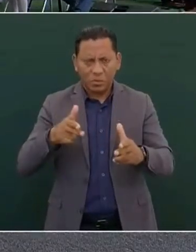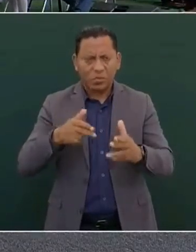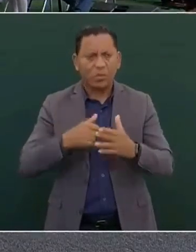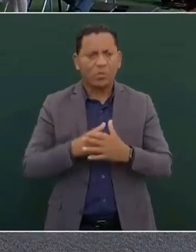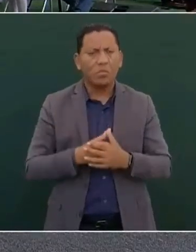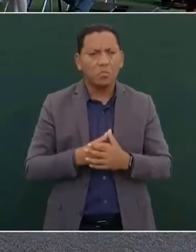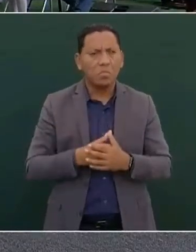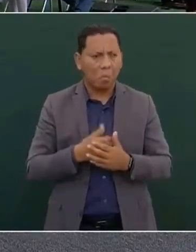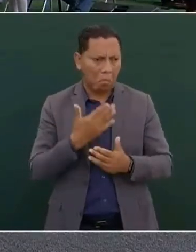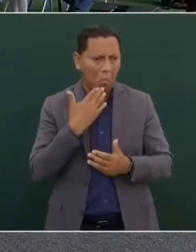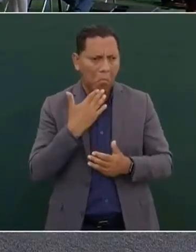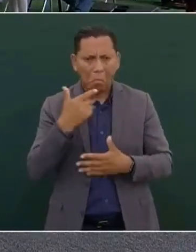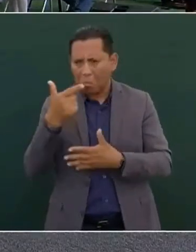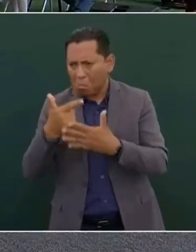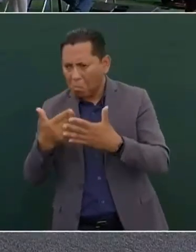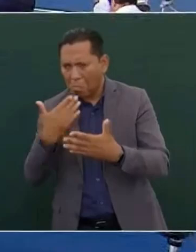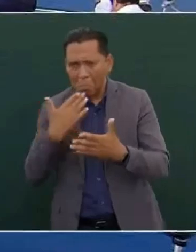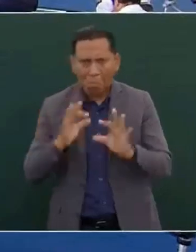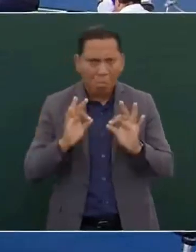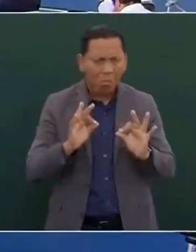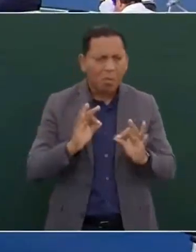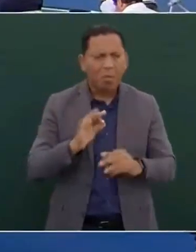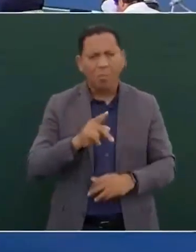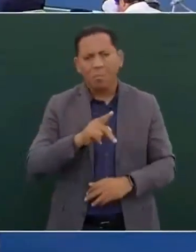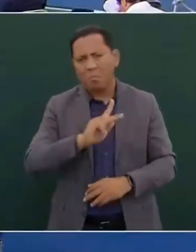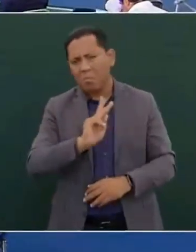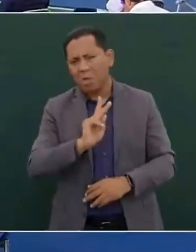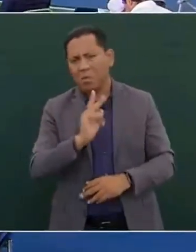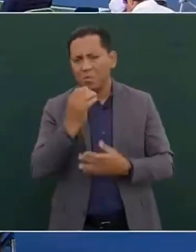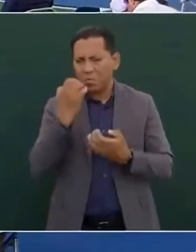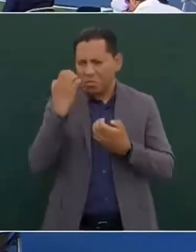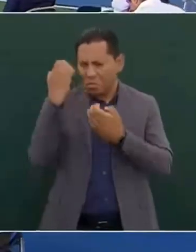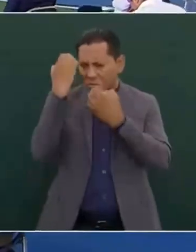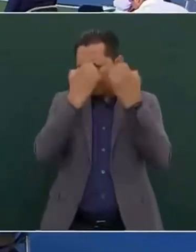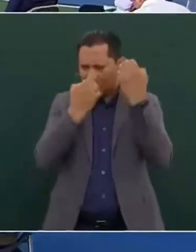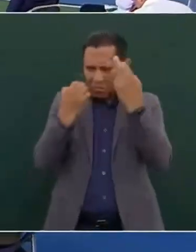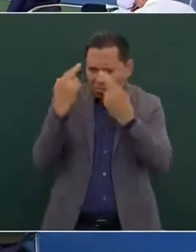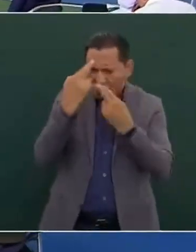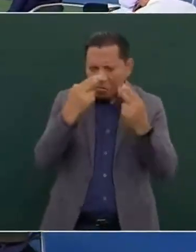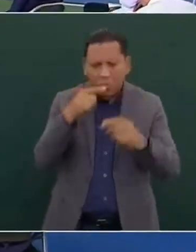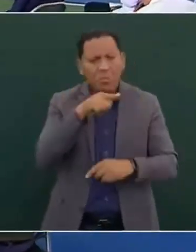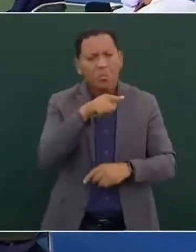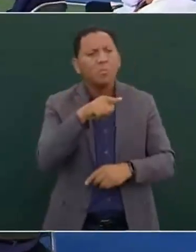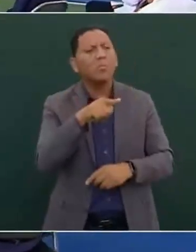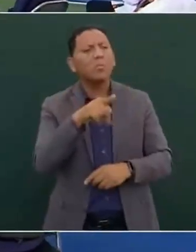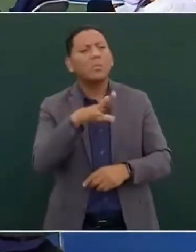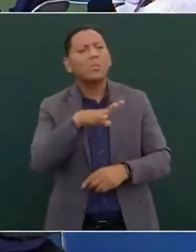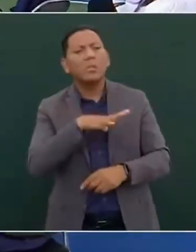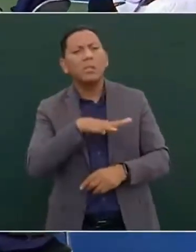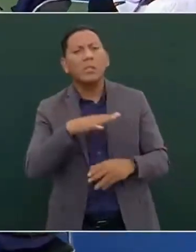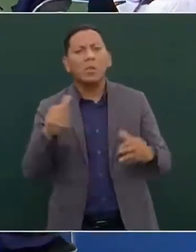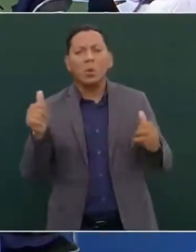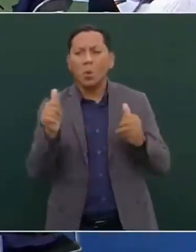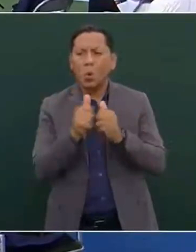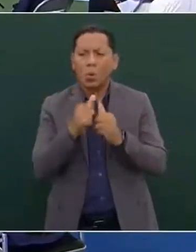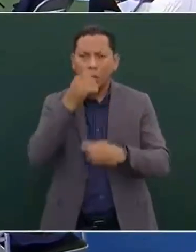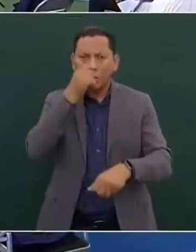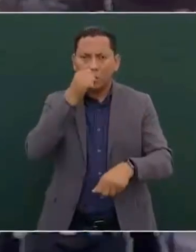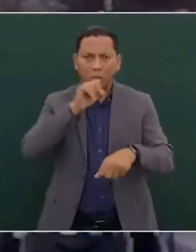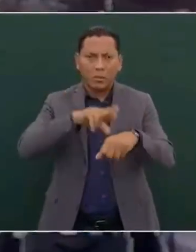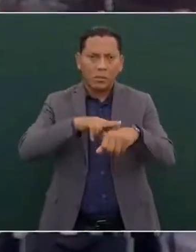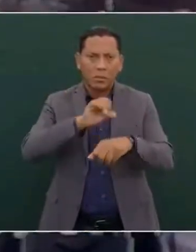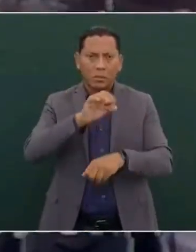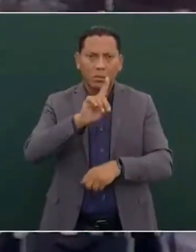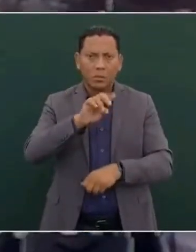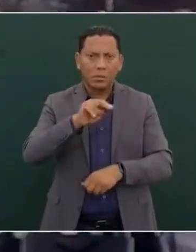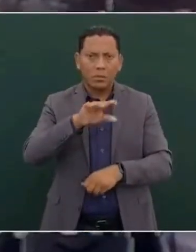tienen buenas cifras, particularmente cuál es el diagnóstico que tiene usted en conjunto con la Secretaría de